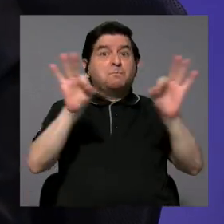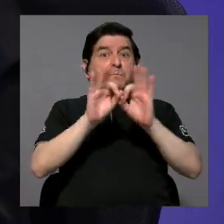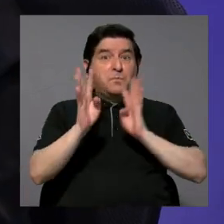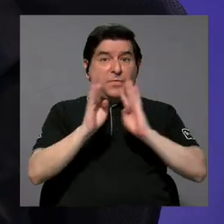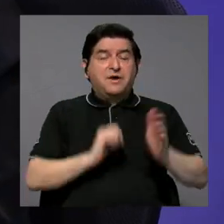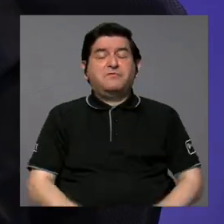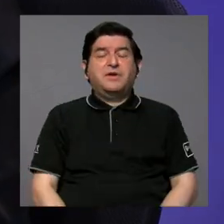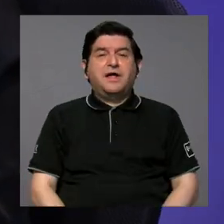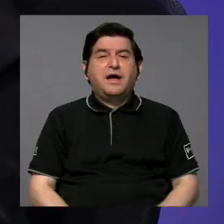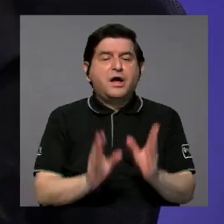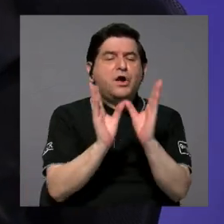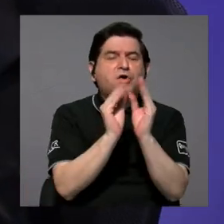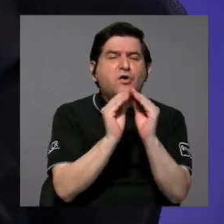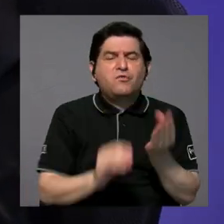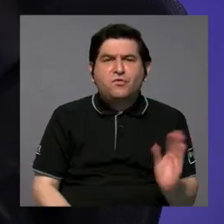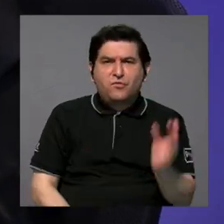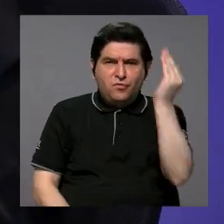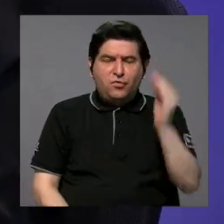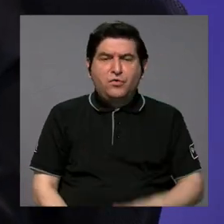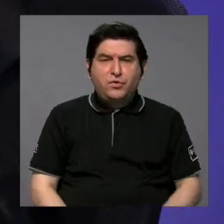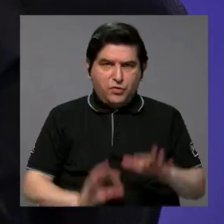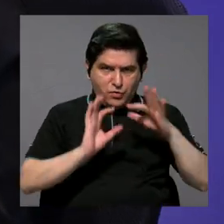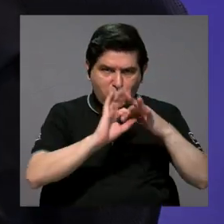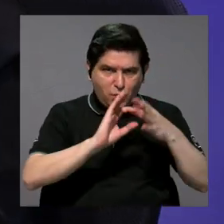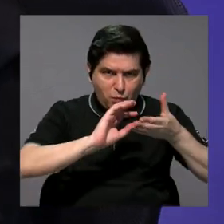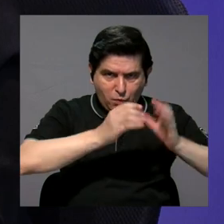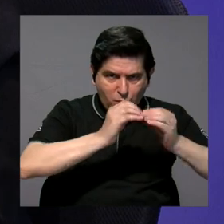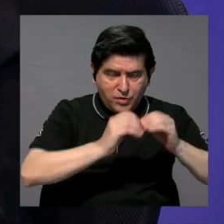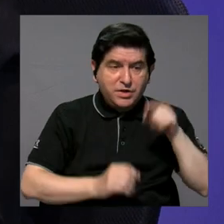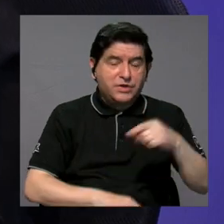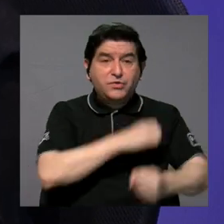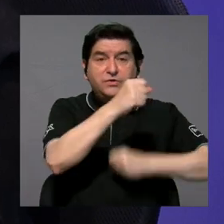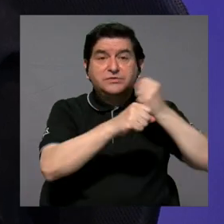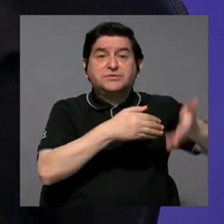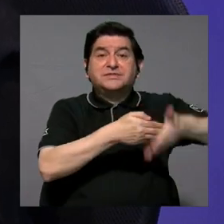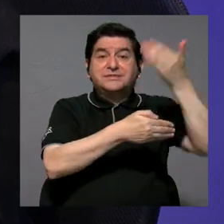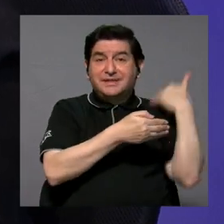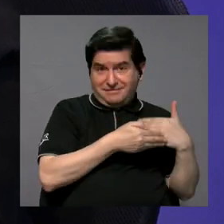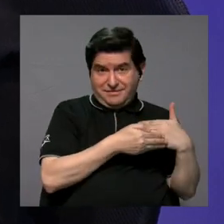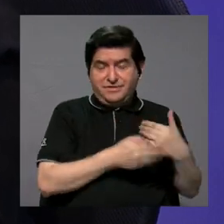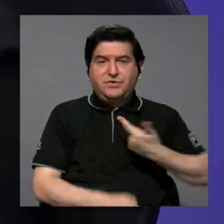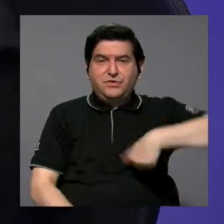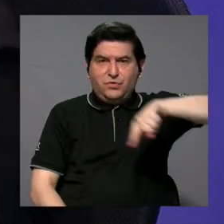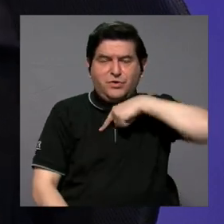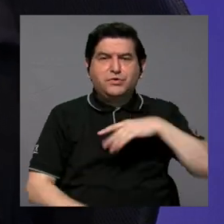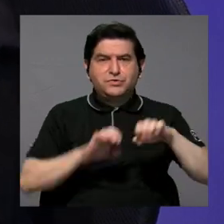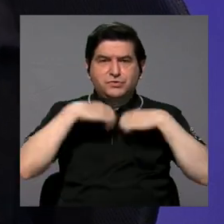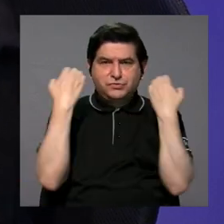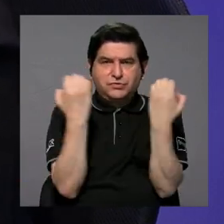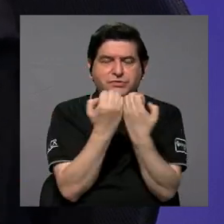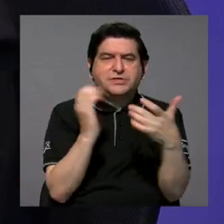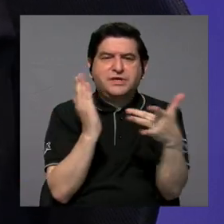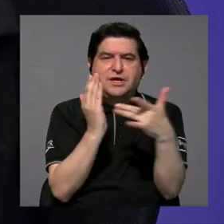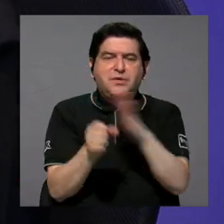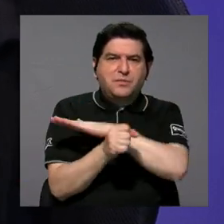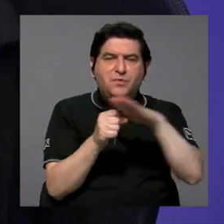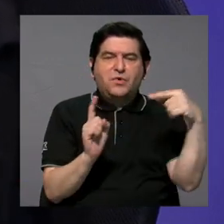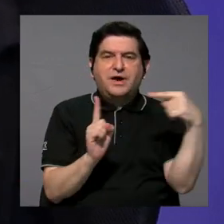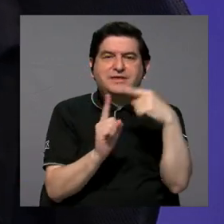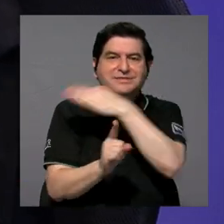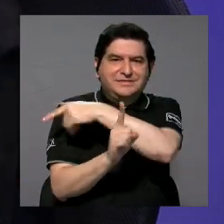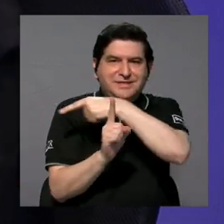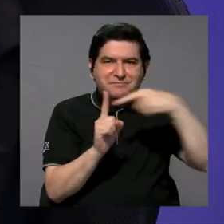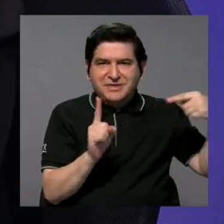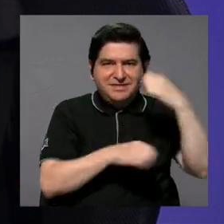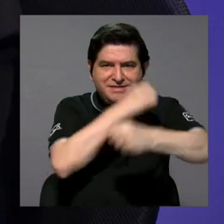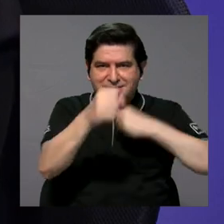vamos a hablar del Foro Juventudes y que también va a la mano con las cifras, que estas cifras son del año pasado y nosotros tuvimos equipo técnico completo hasta mitad del